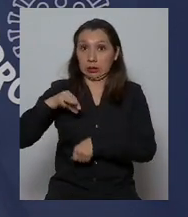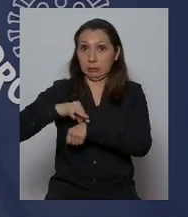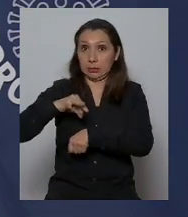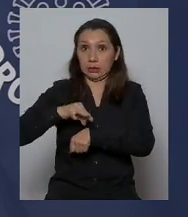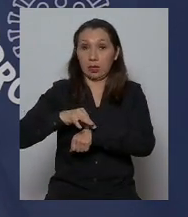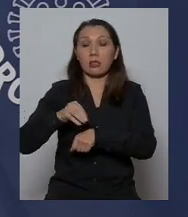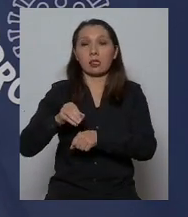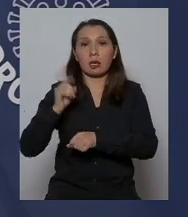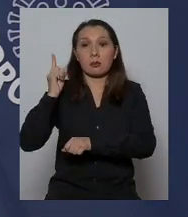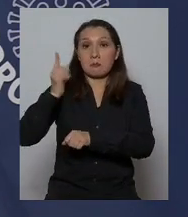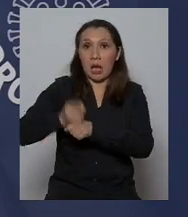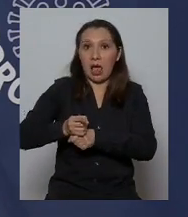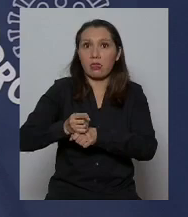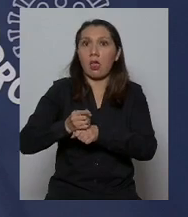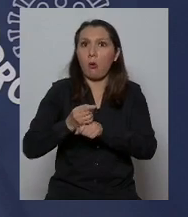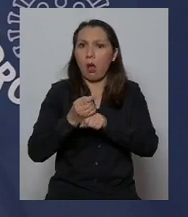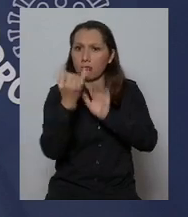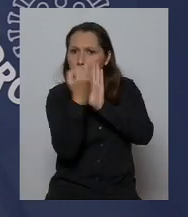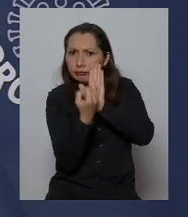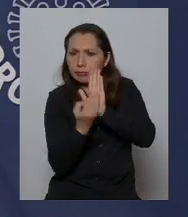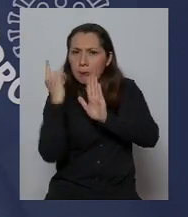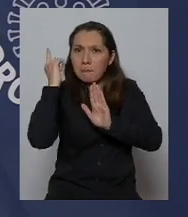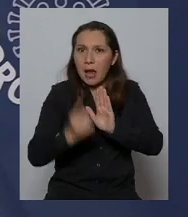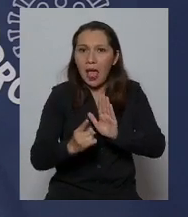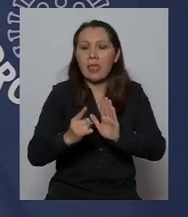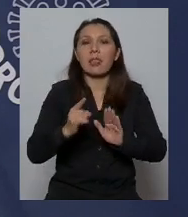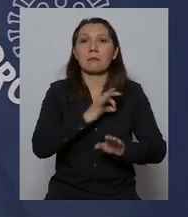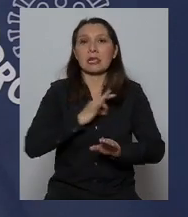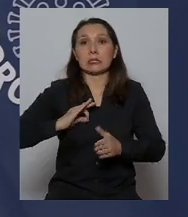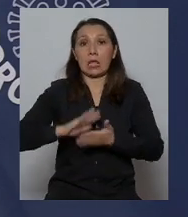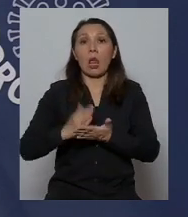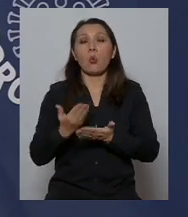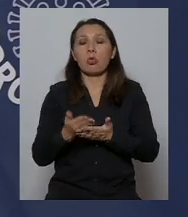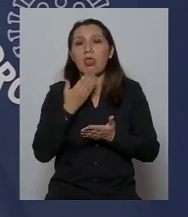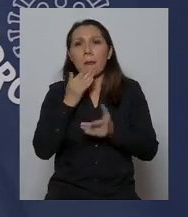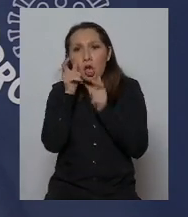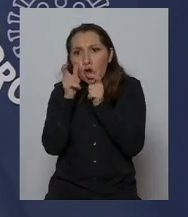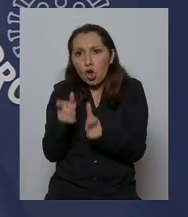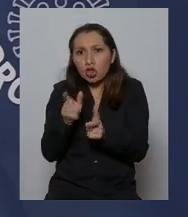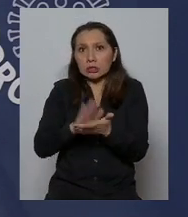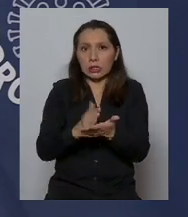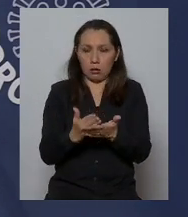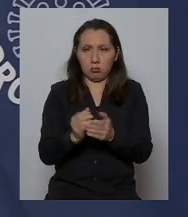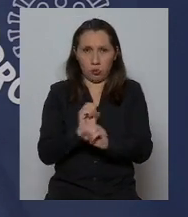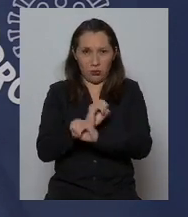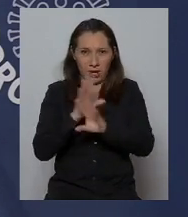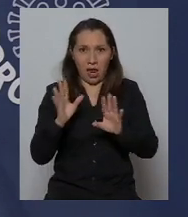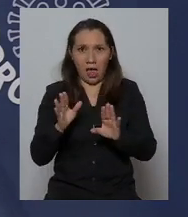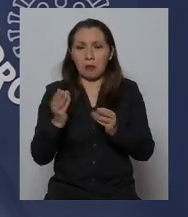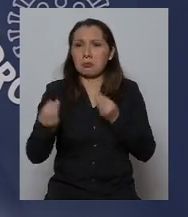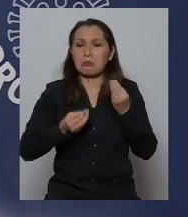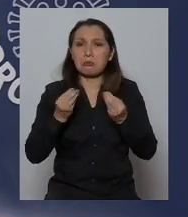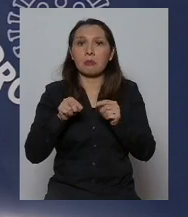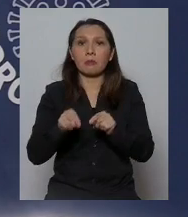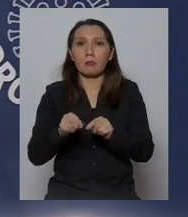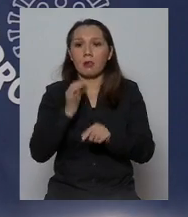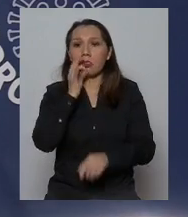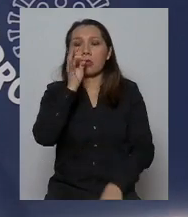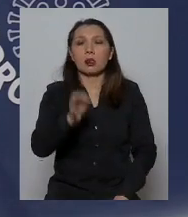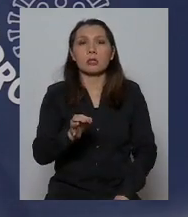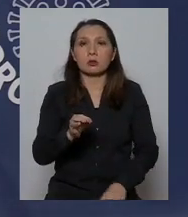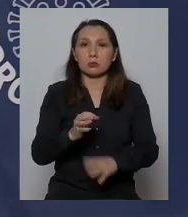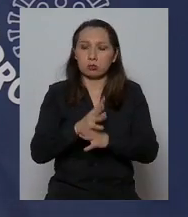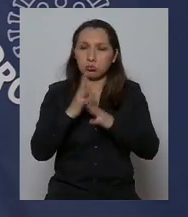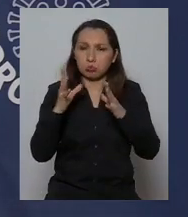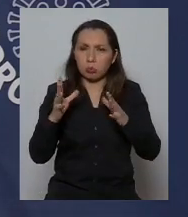instructivo que ha emanado del ministerio de salud y la superintendencia también es bastante claro en el sentido de que se ha definido